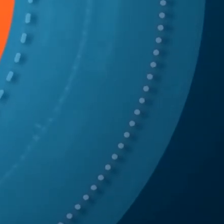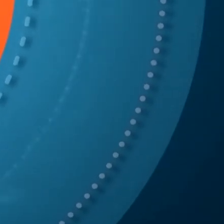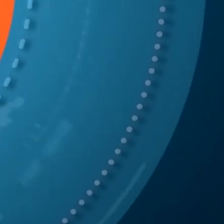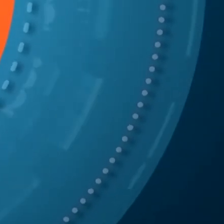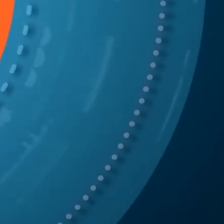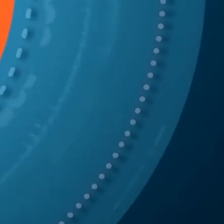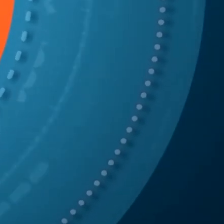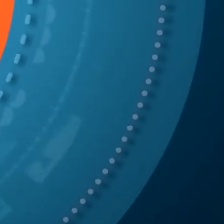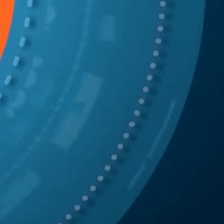¡Gracias! ¡Gracias! ¡Gracias!